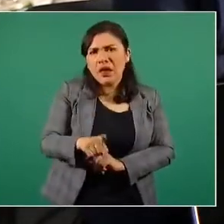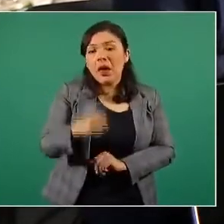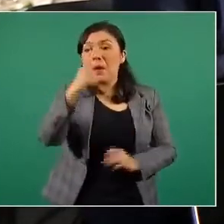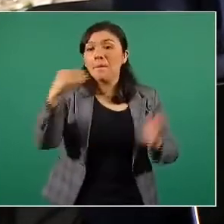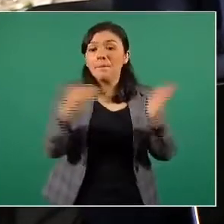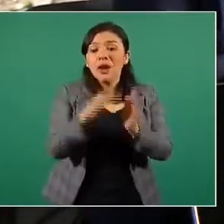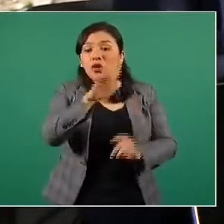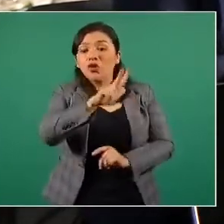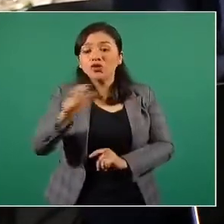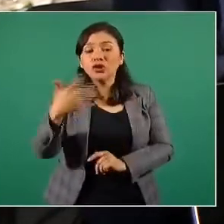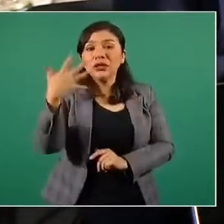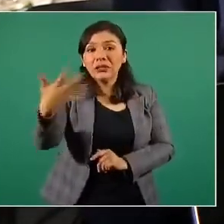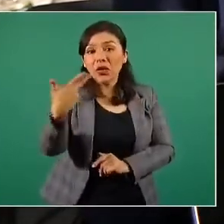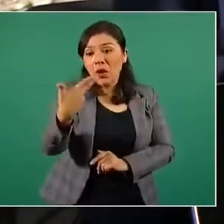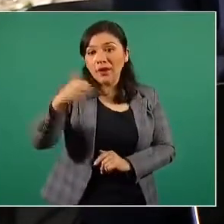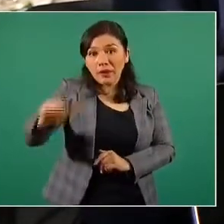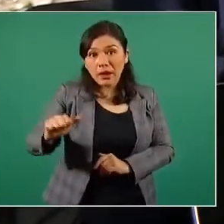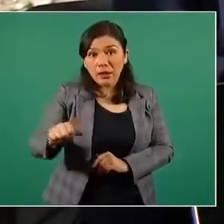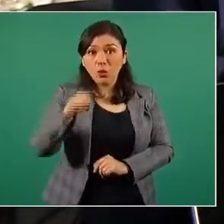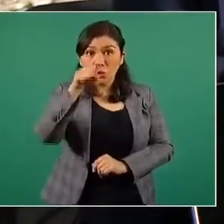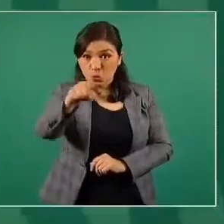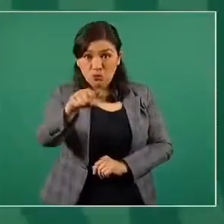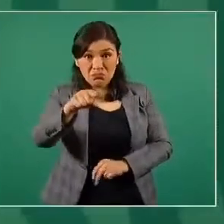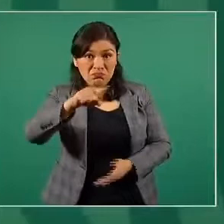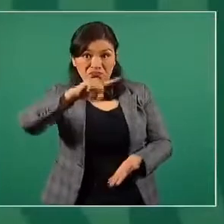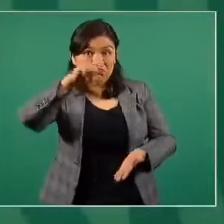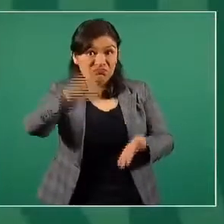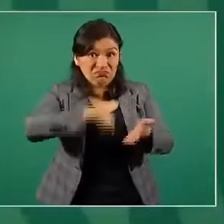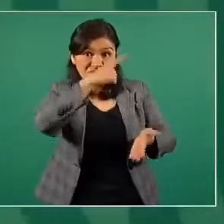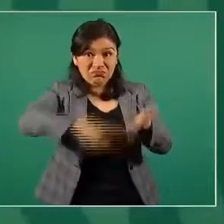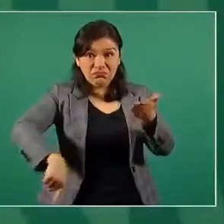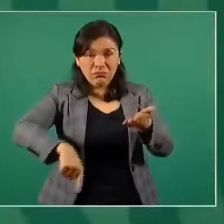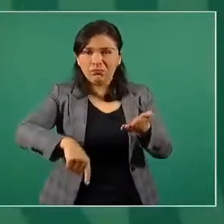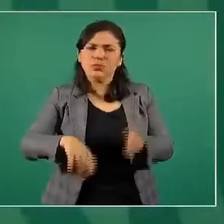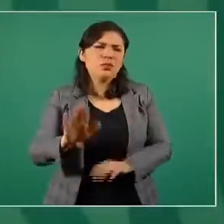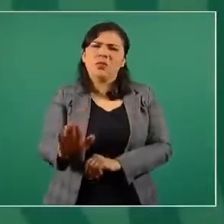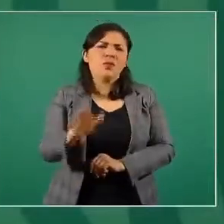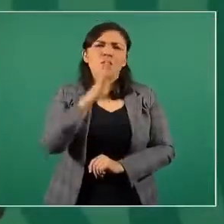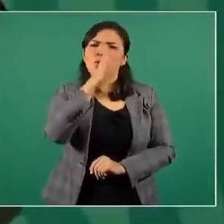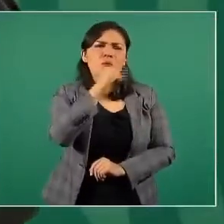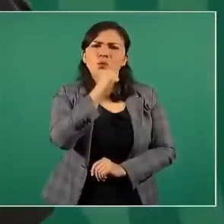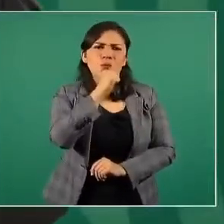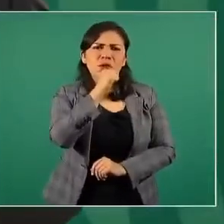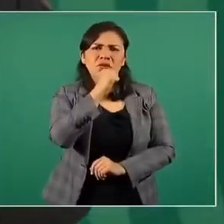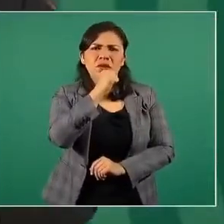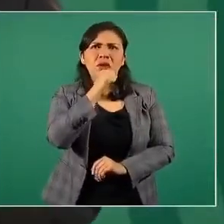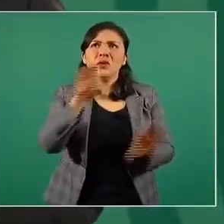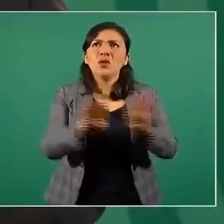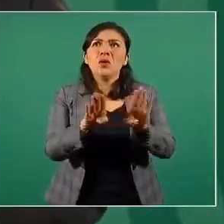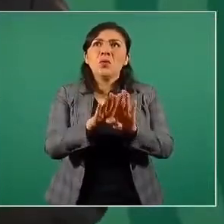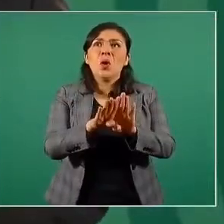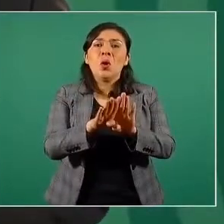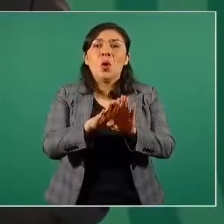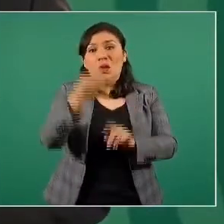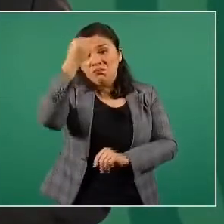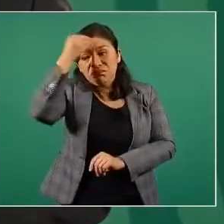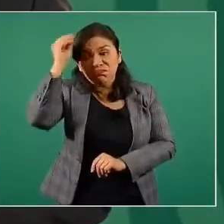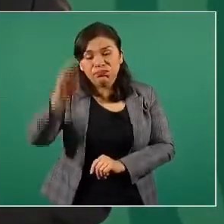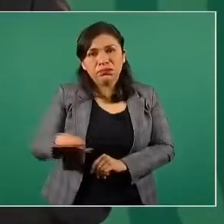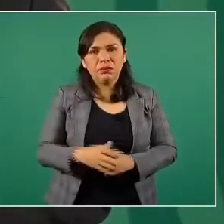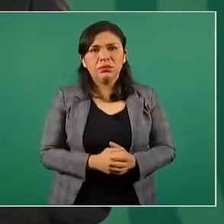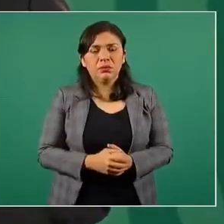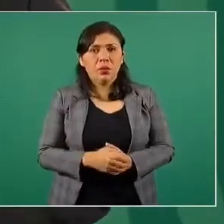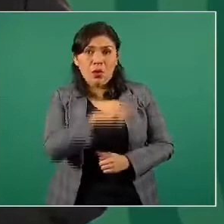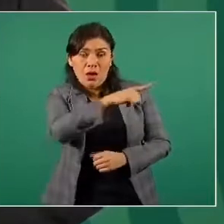.805 hectáreas, ¿usted lo impedirá? No, no se va a poder afectar. ¿Lo puede decidir la